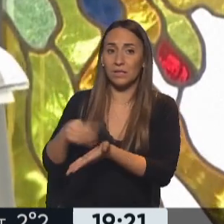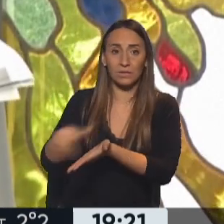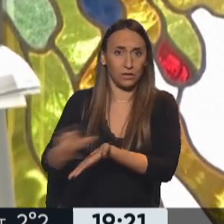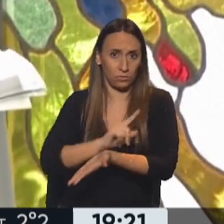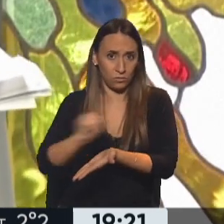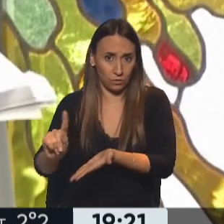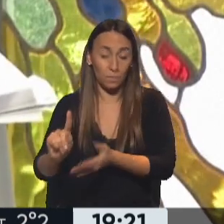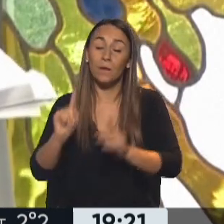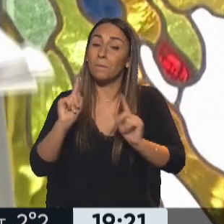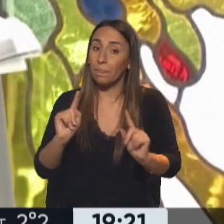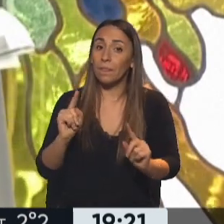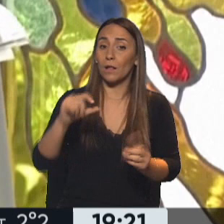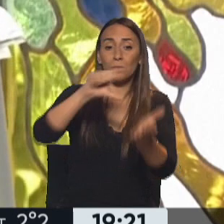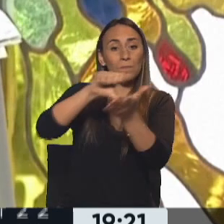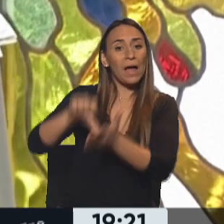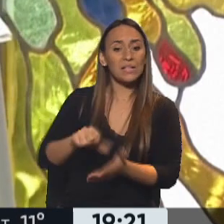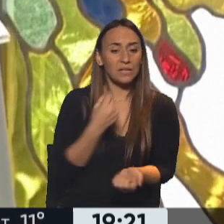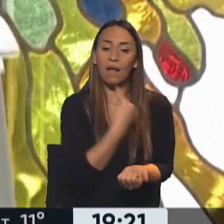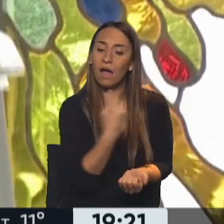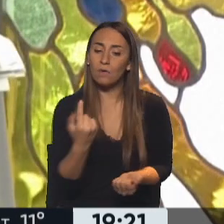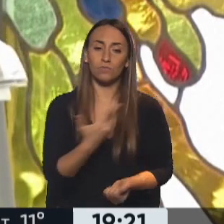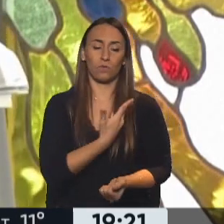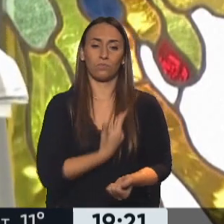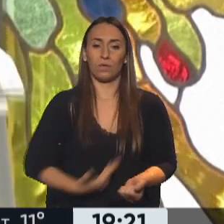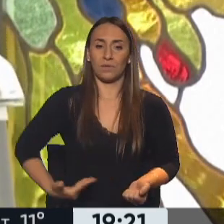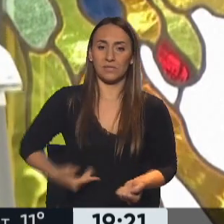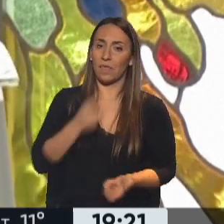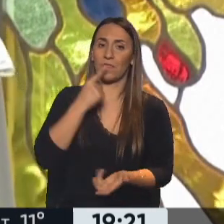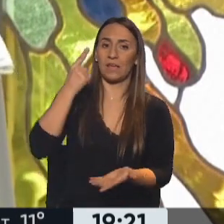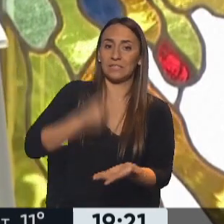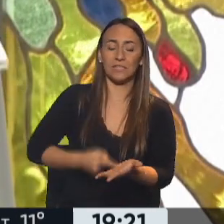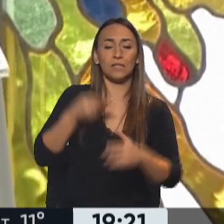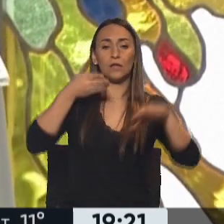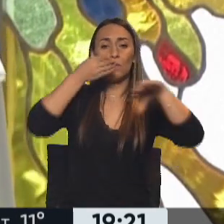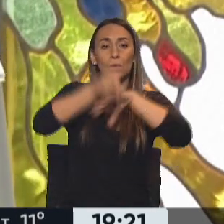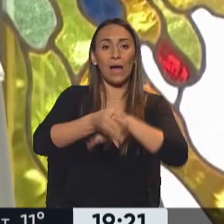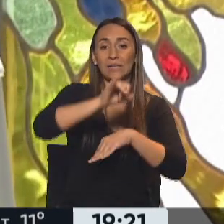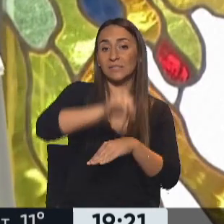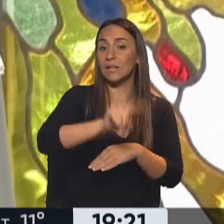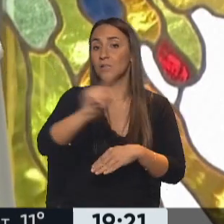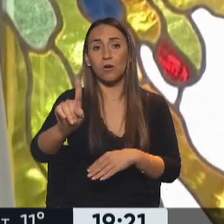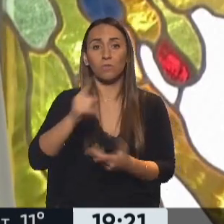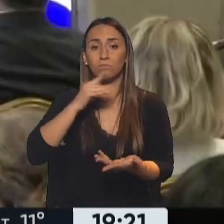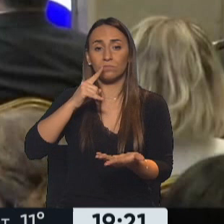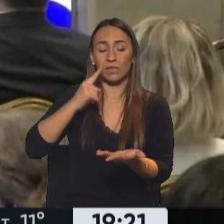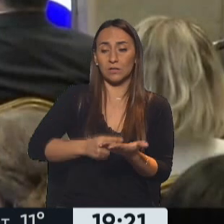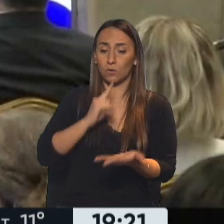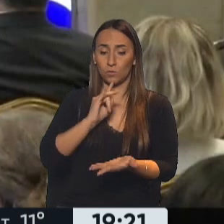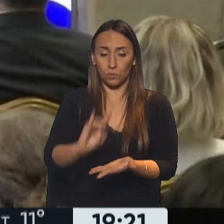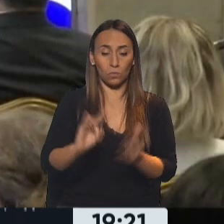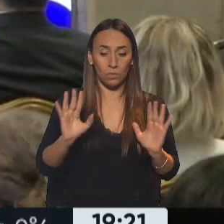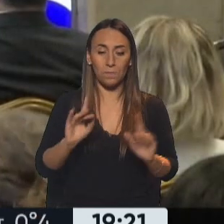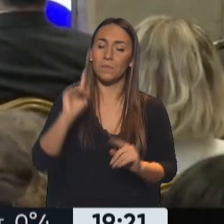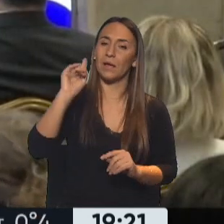cada país decidan libremente si asisten o no a dicho encuentro, pero que nadie